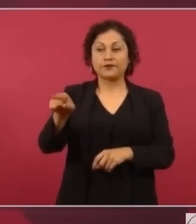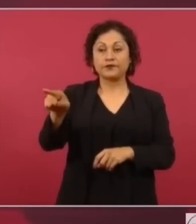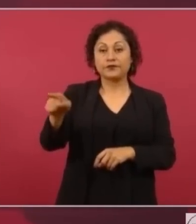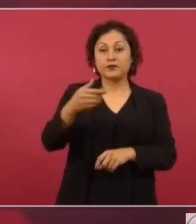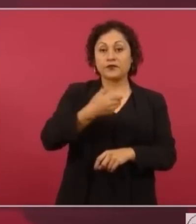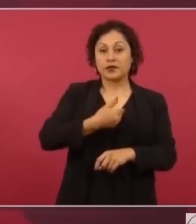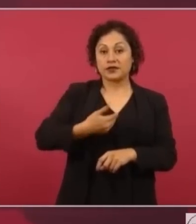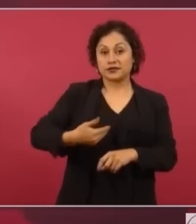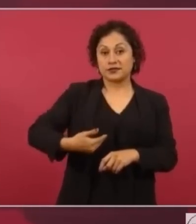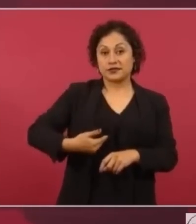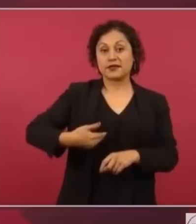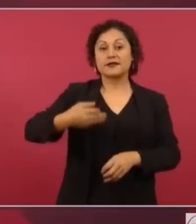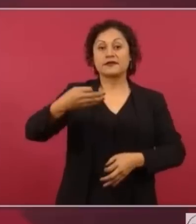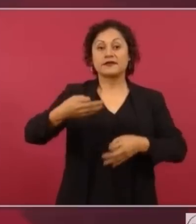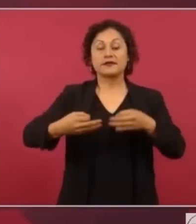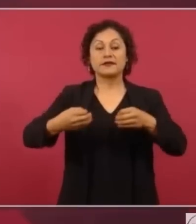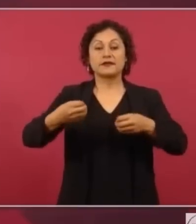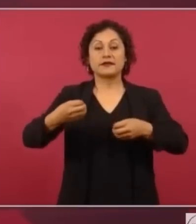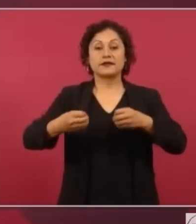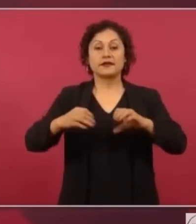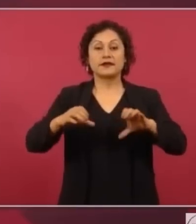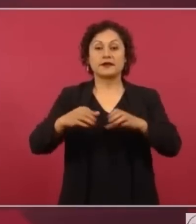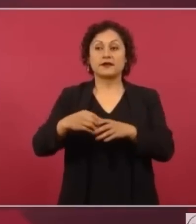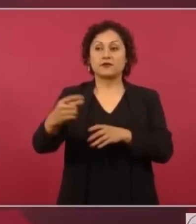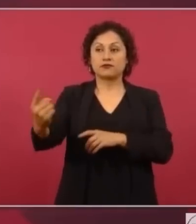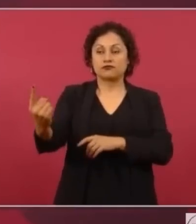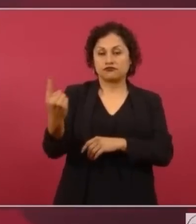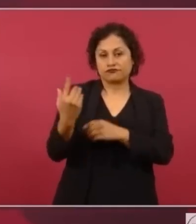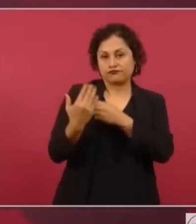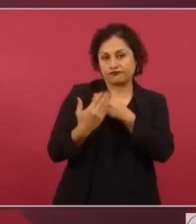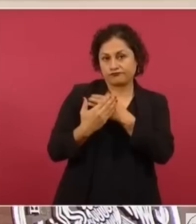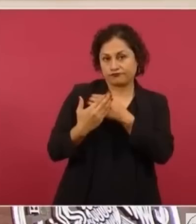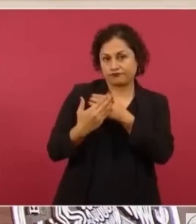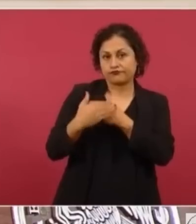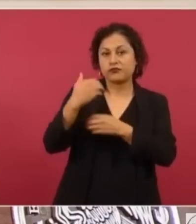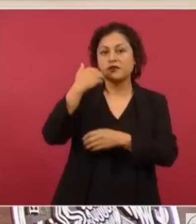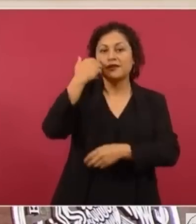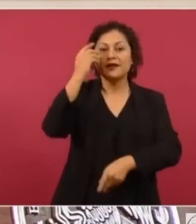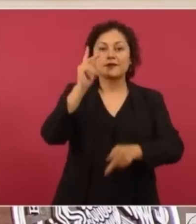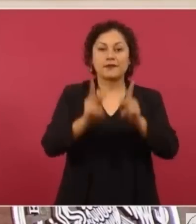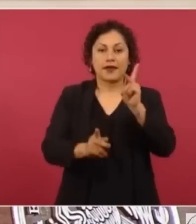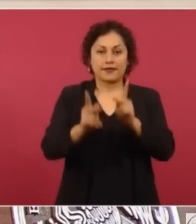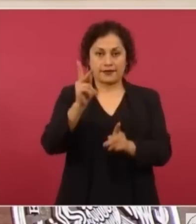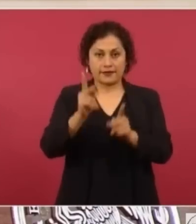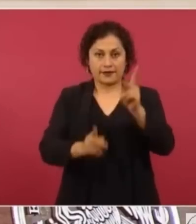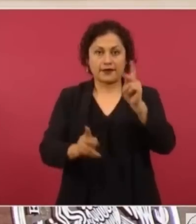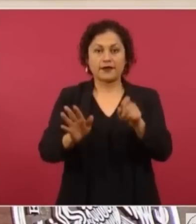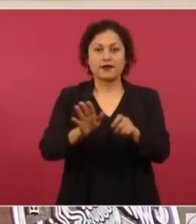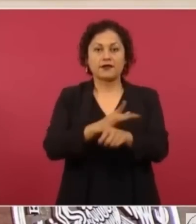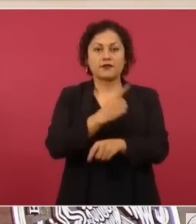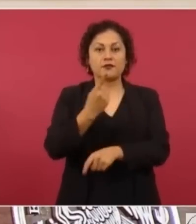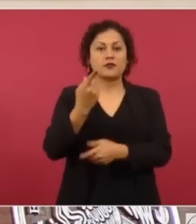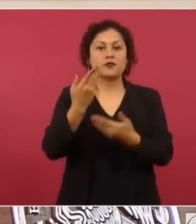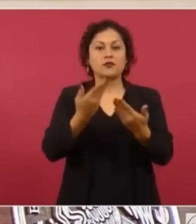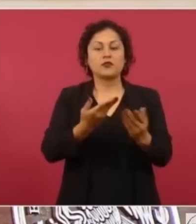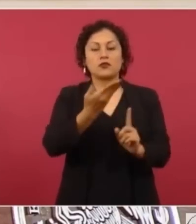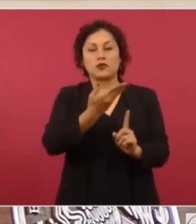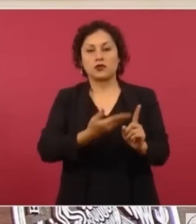que querían hablar conmigo, porque el señor Medina Mora